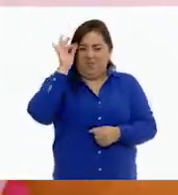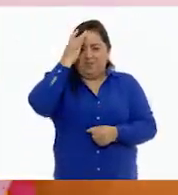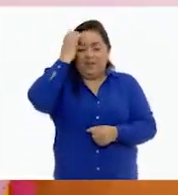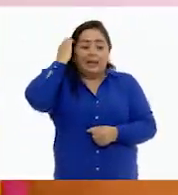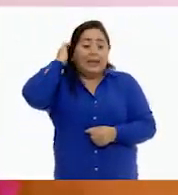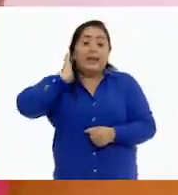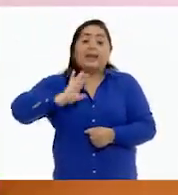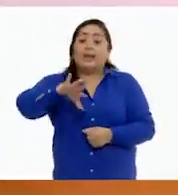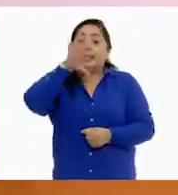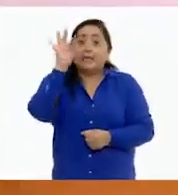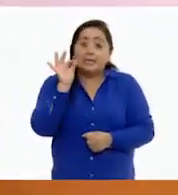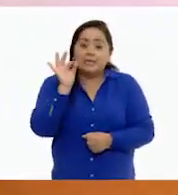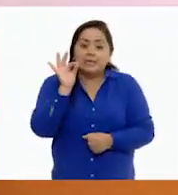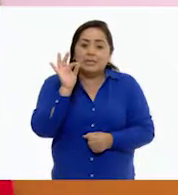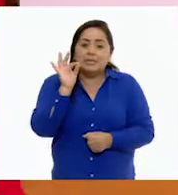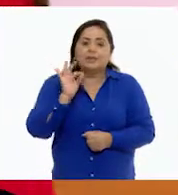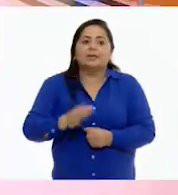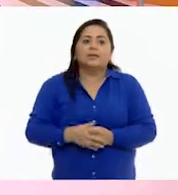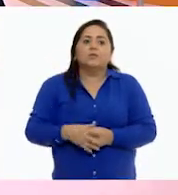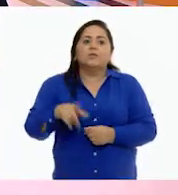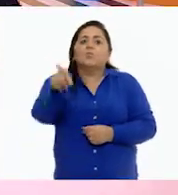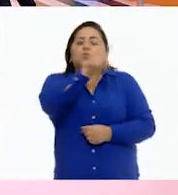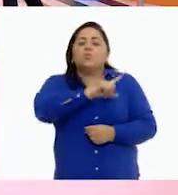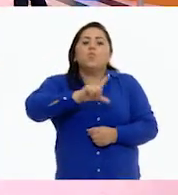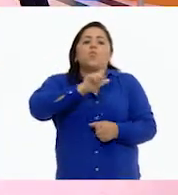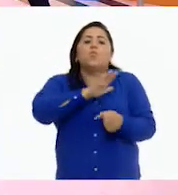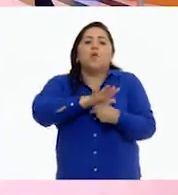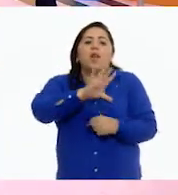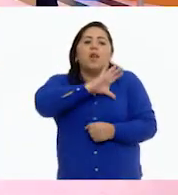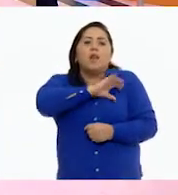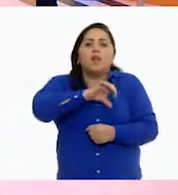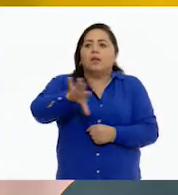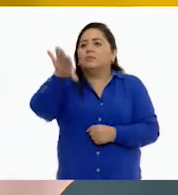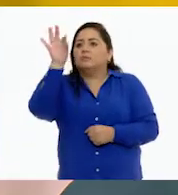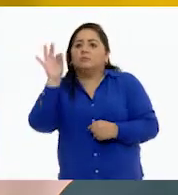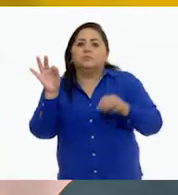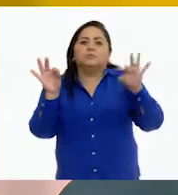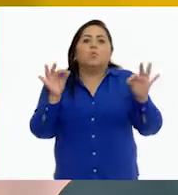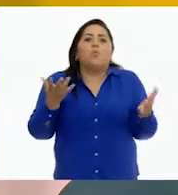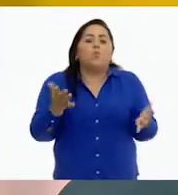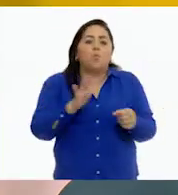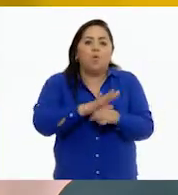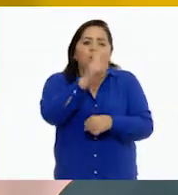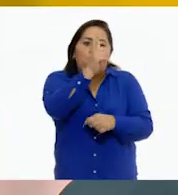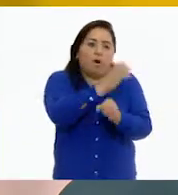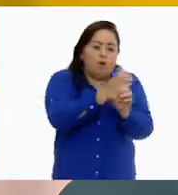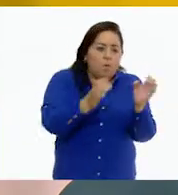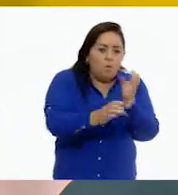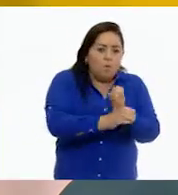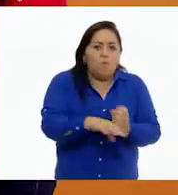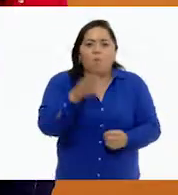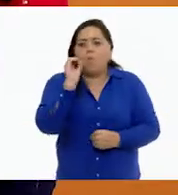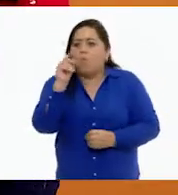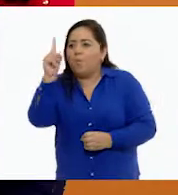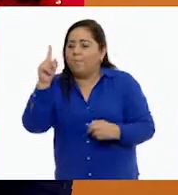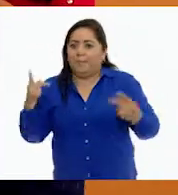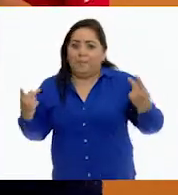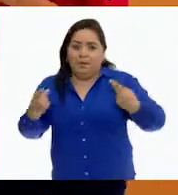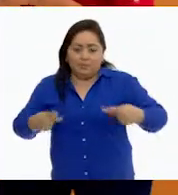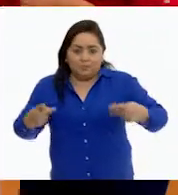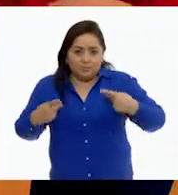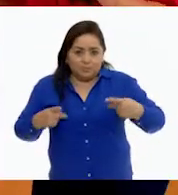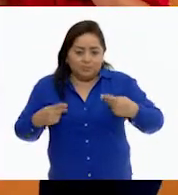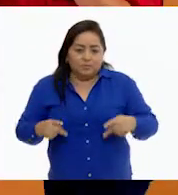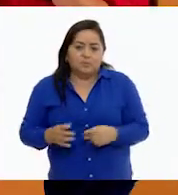elegir es preferir o seleccionar una cosa o una persona. Sí.